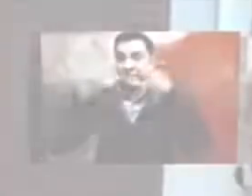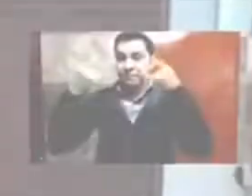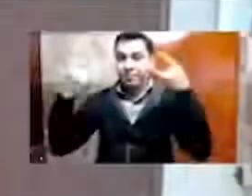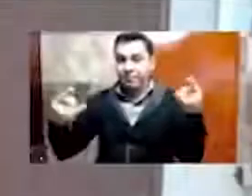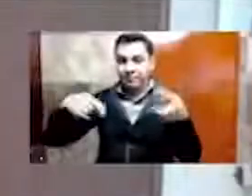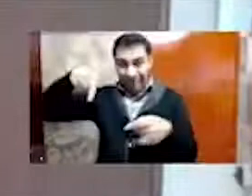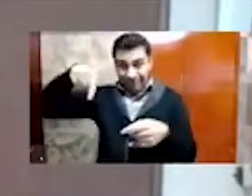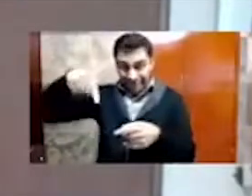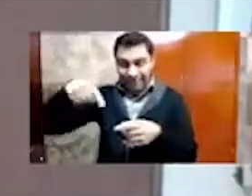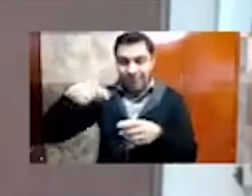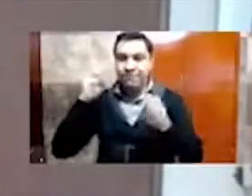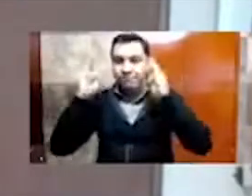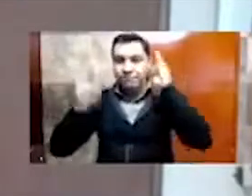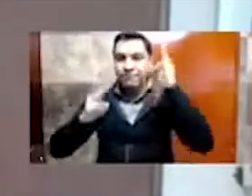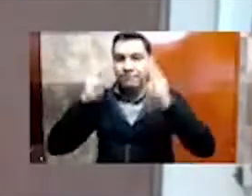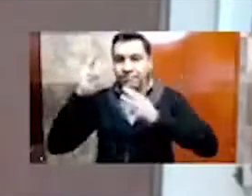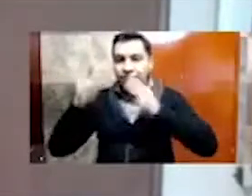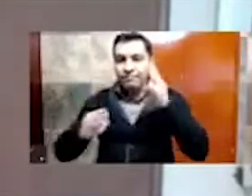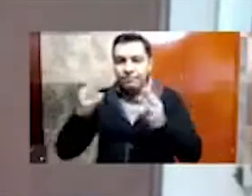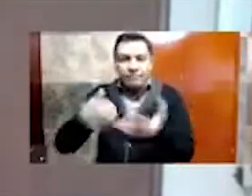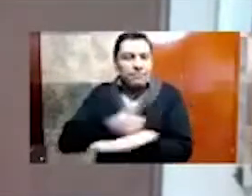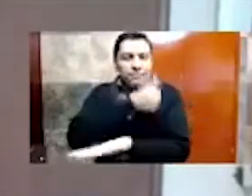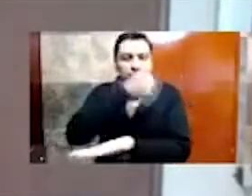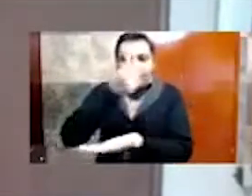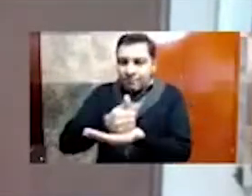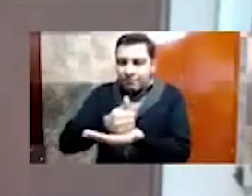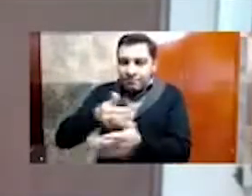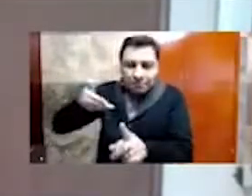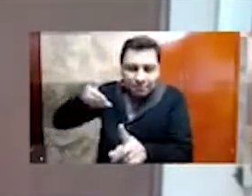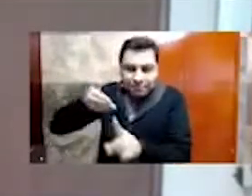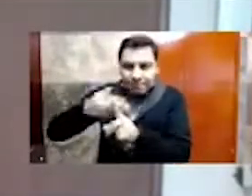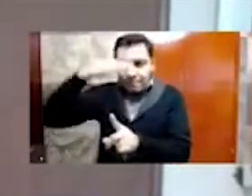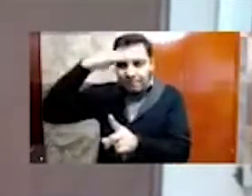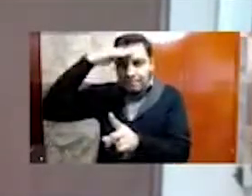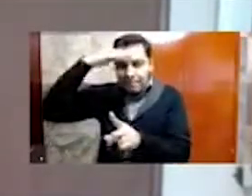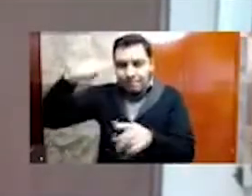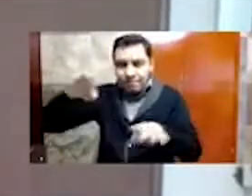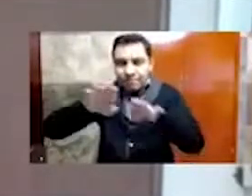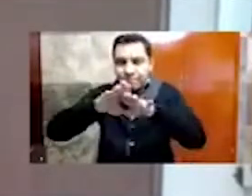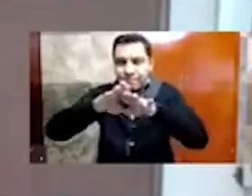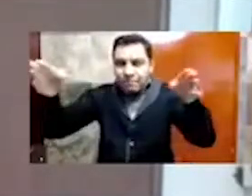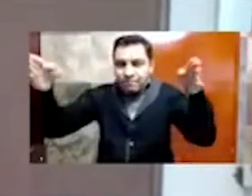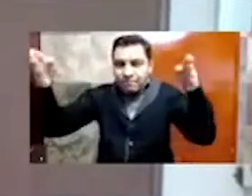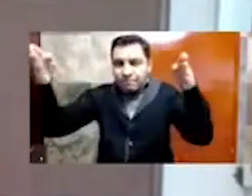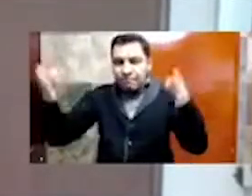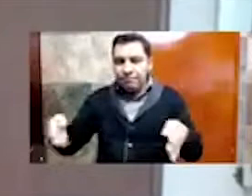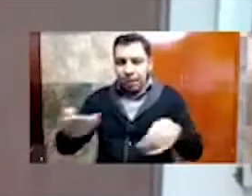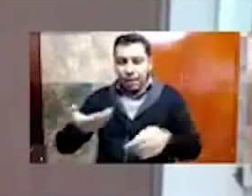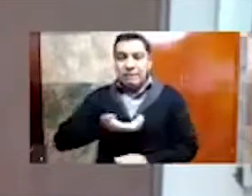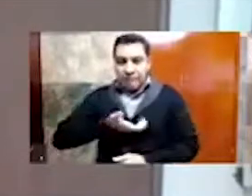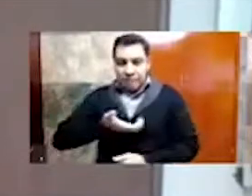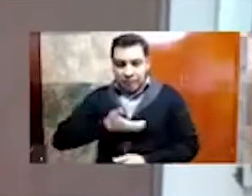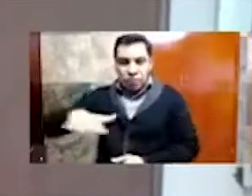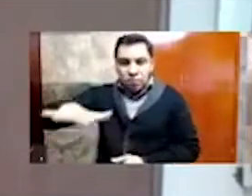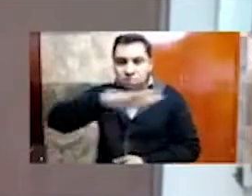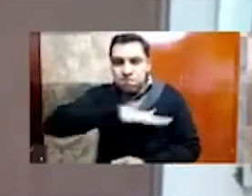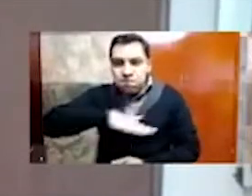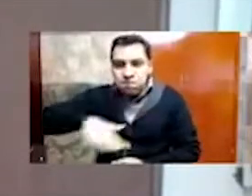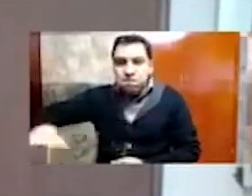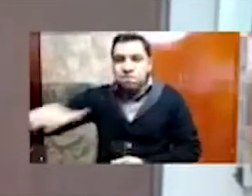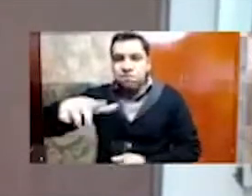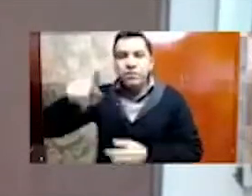se centran en el corazón de la Ciudad de México, en el perímetro que en la época prehispánica comprendió el recinto sagrado de